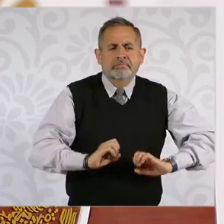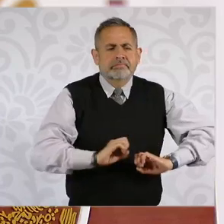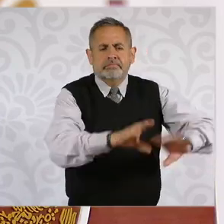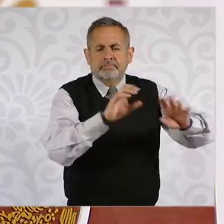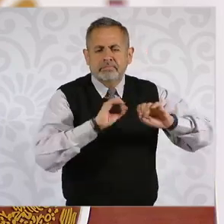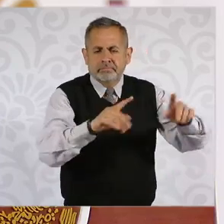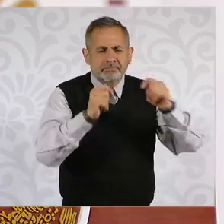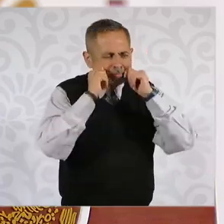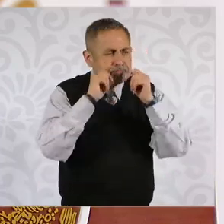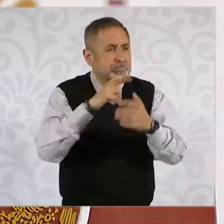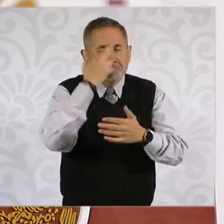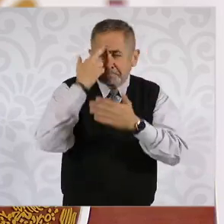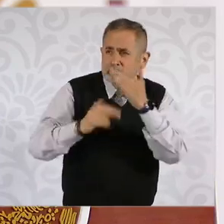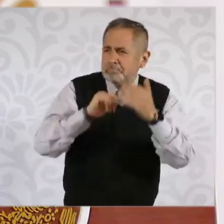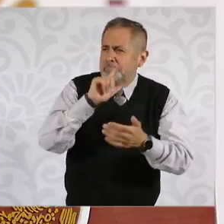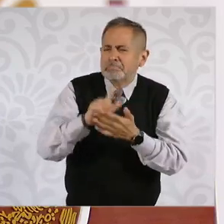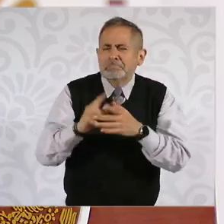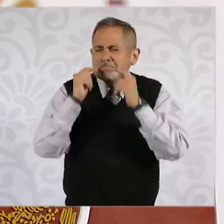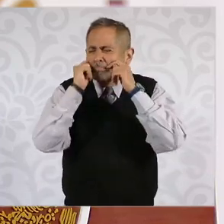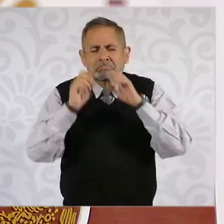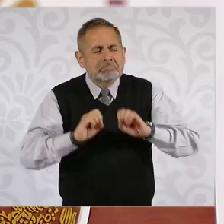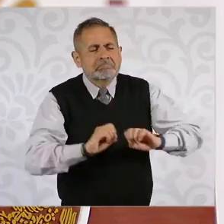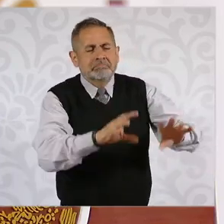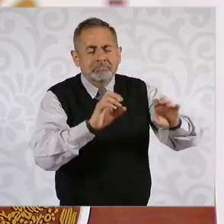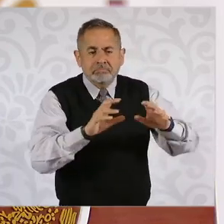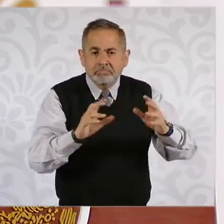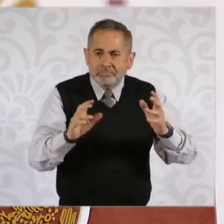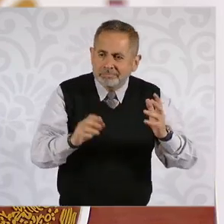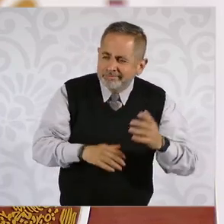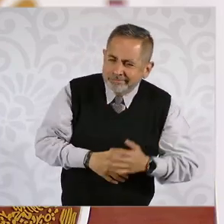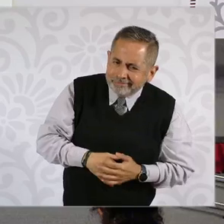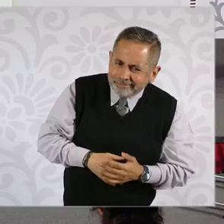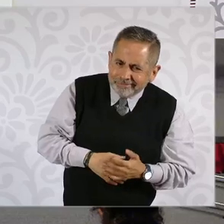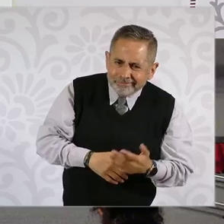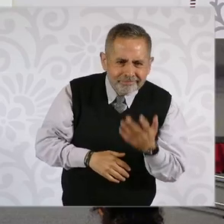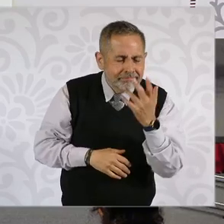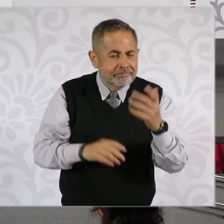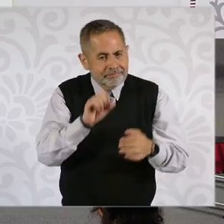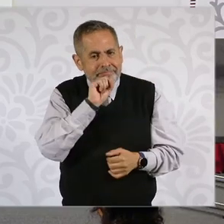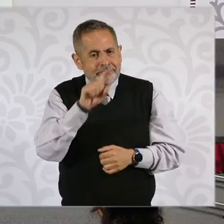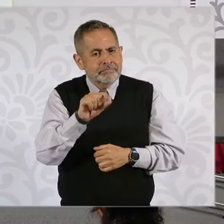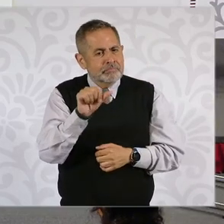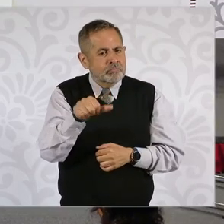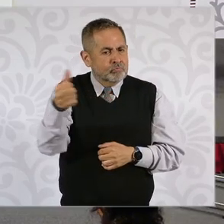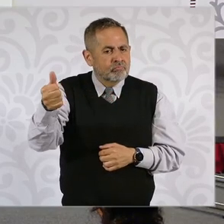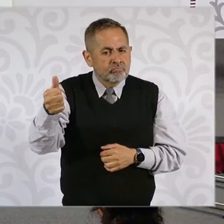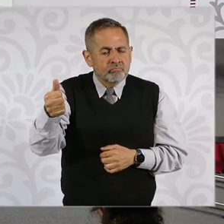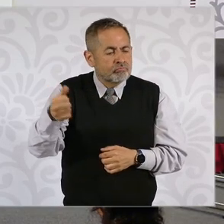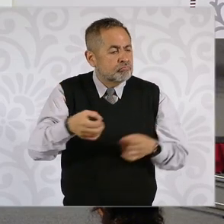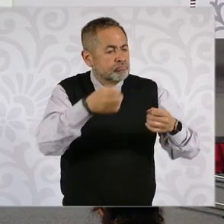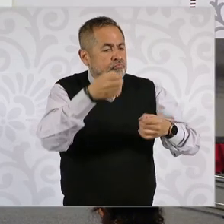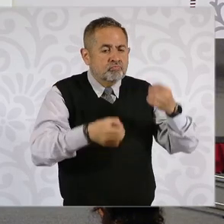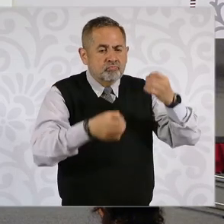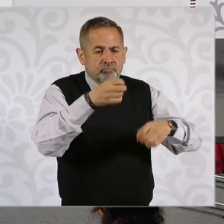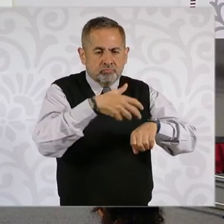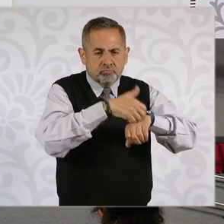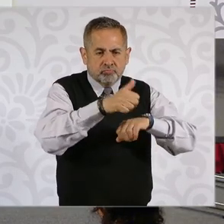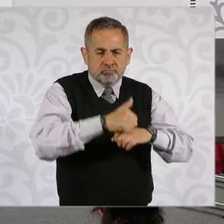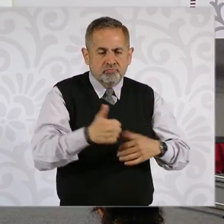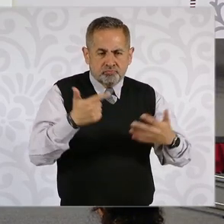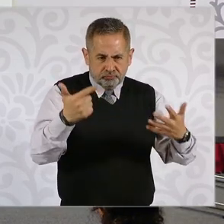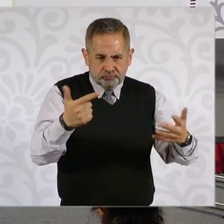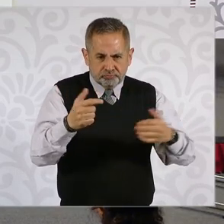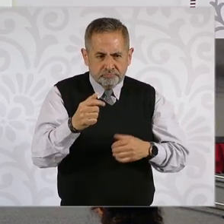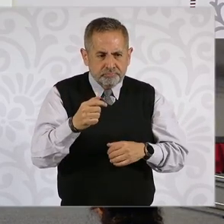el delito que se trate. Adelante. También está el juez séptimo del distrito de